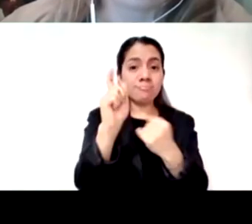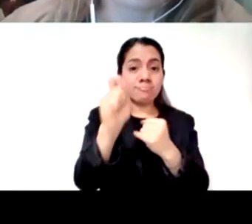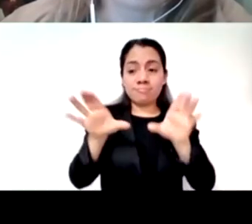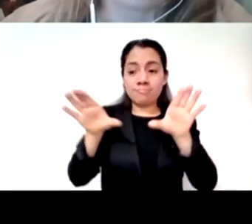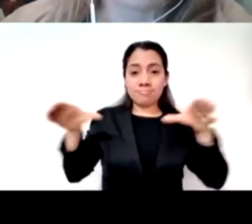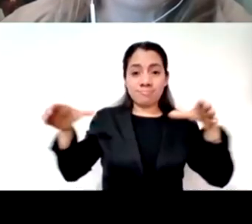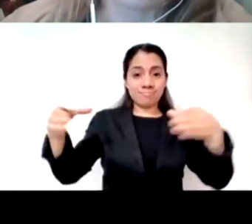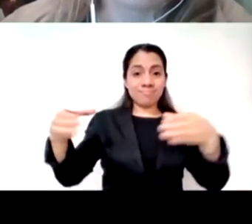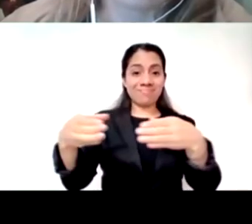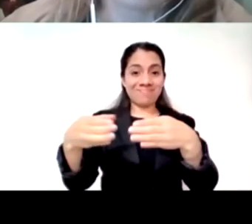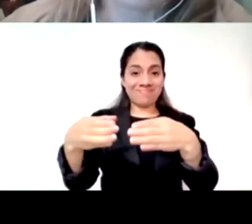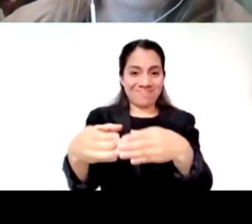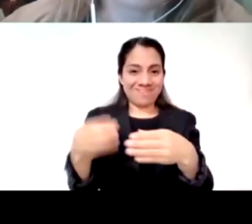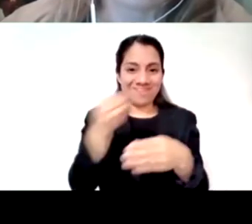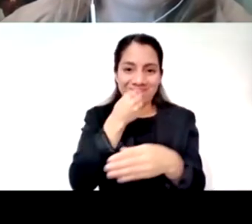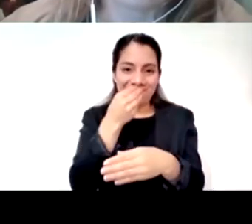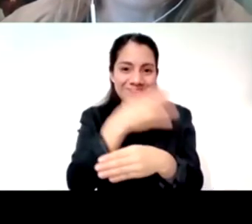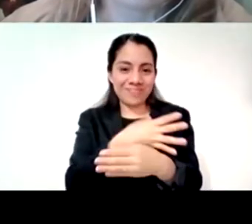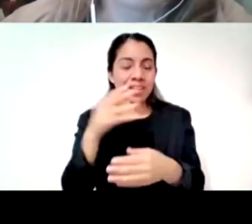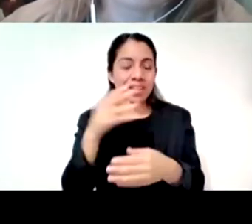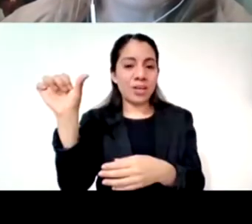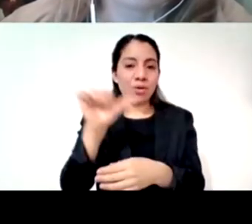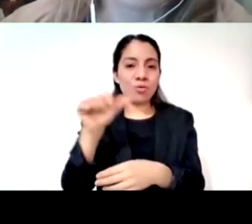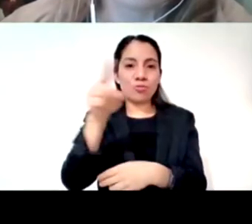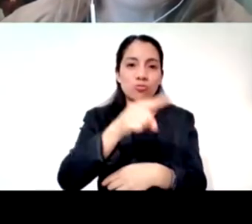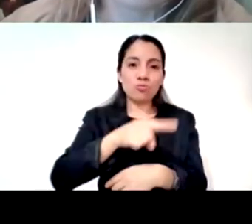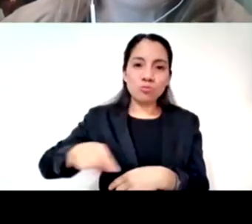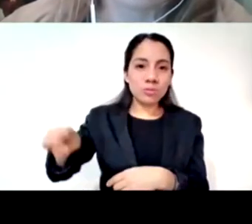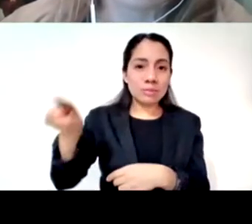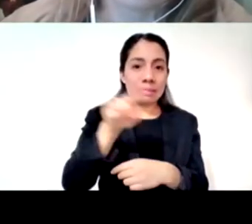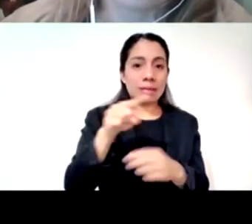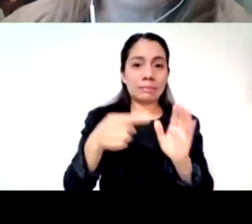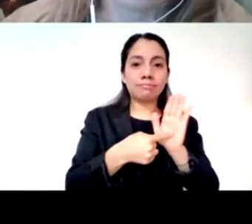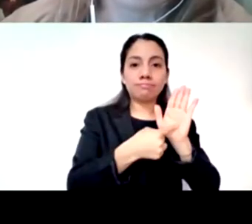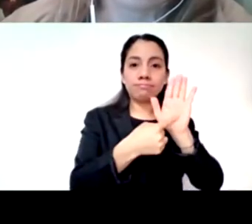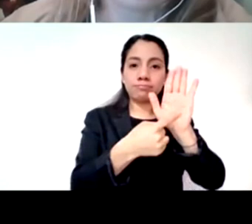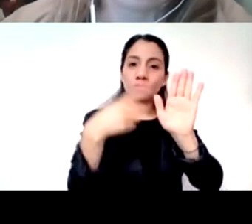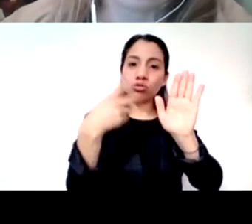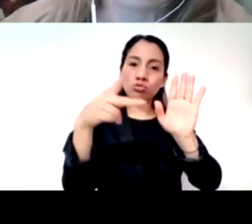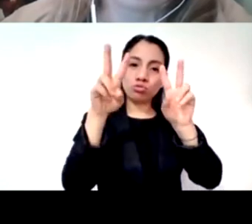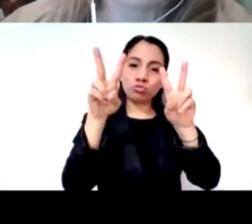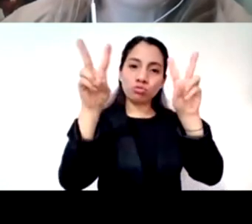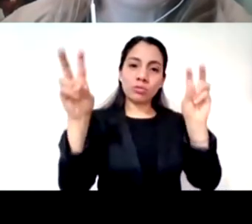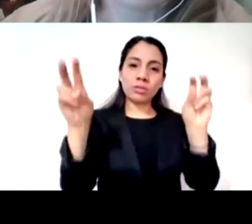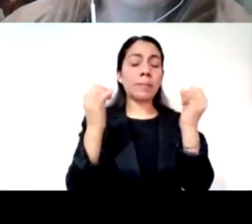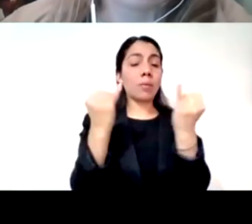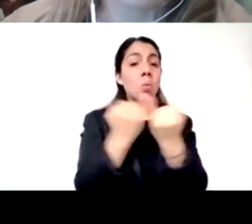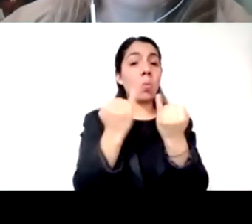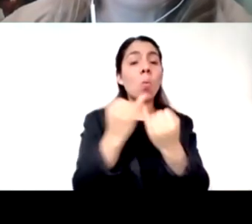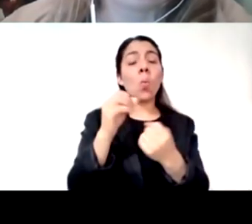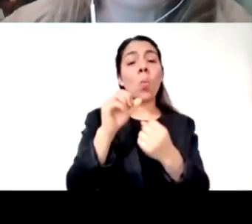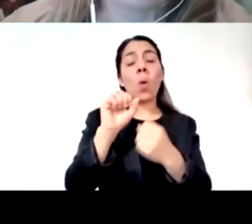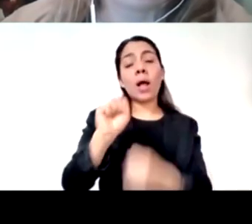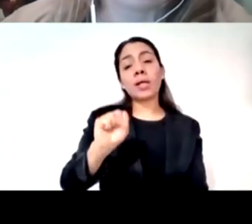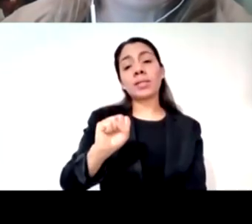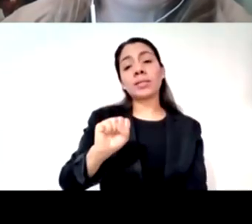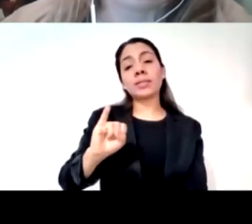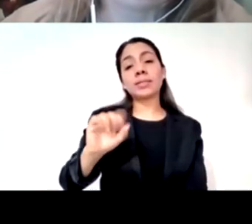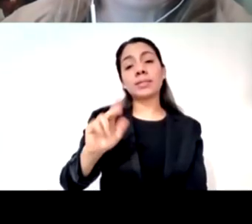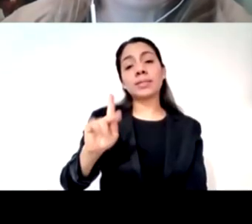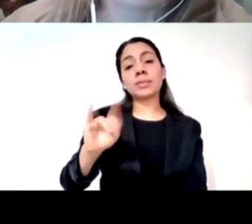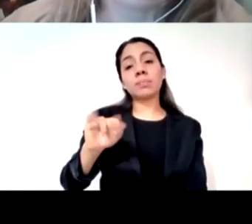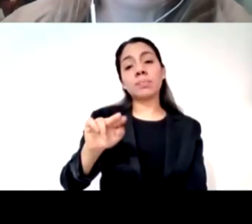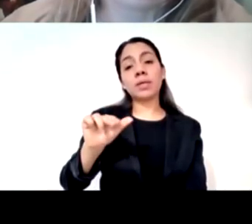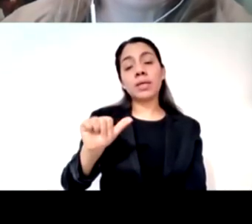maravillosa que es la que hoy han provocado ha provocado el citina el asunto religioso